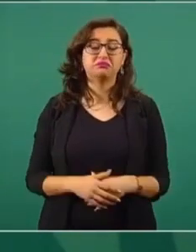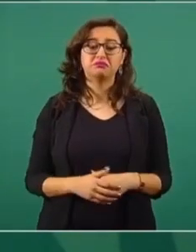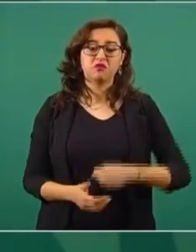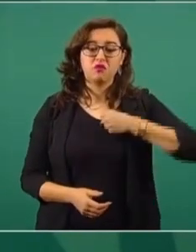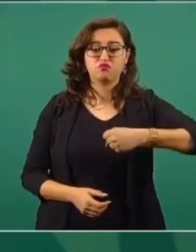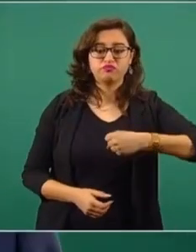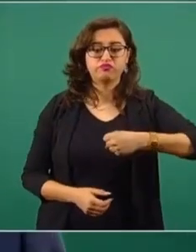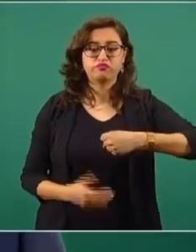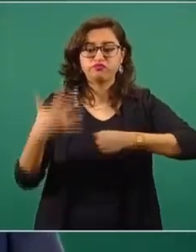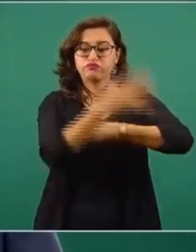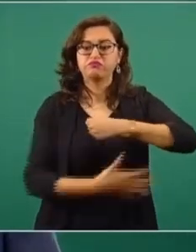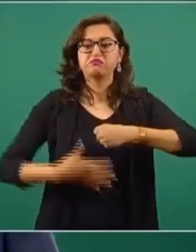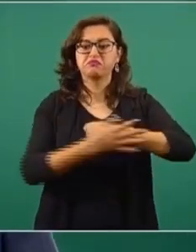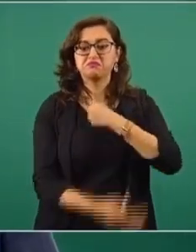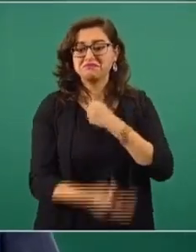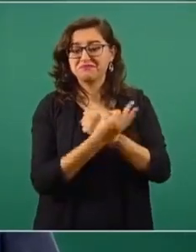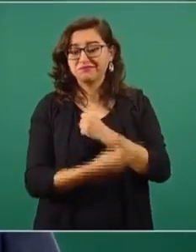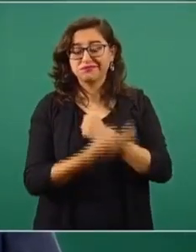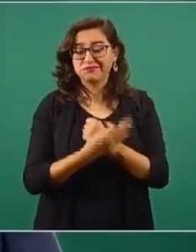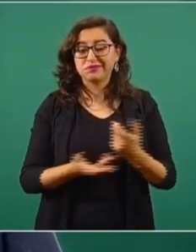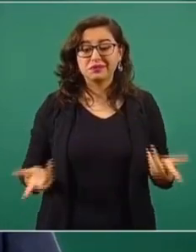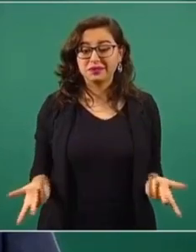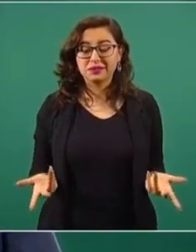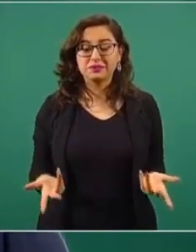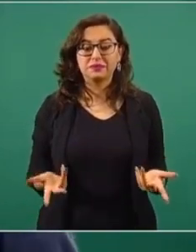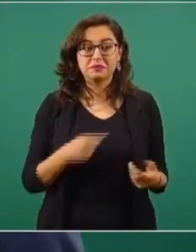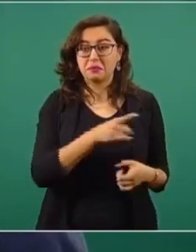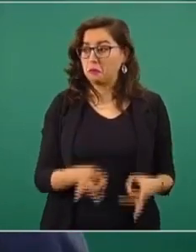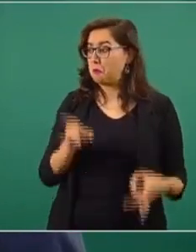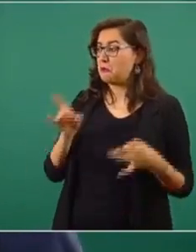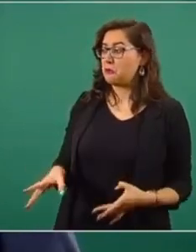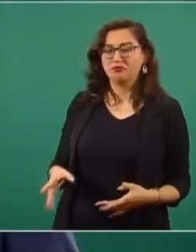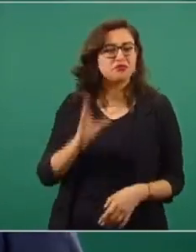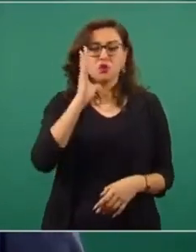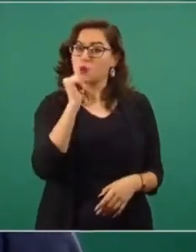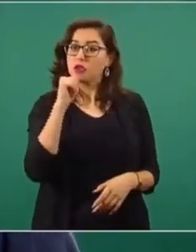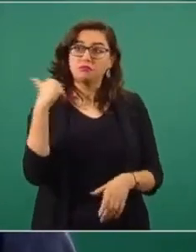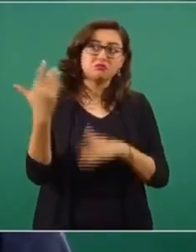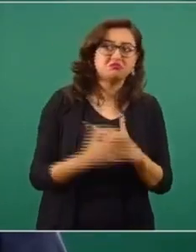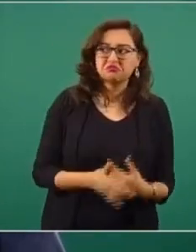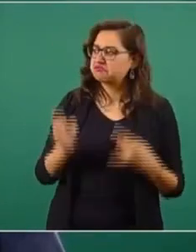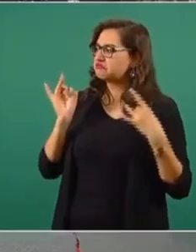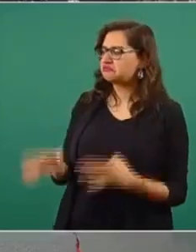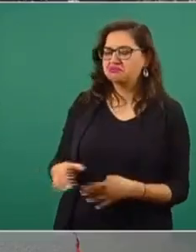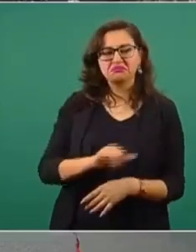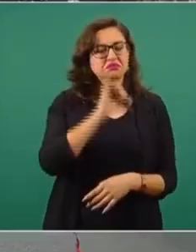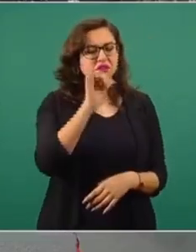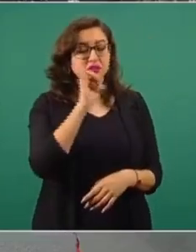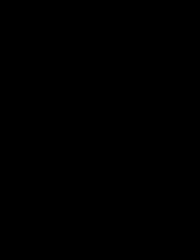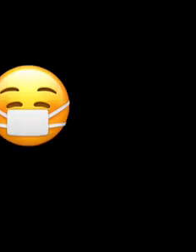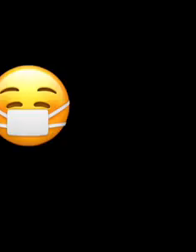entonces sí vamos a procurar que si es el caso, que venga a conocer toda la información.